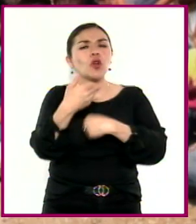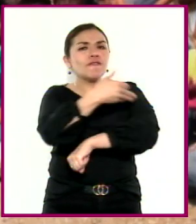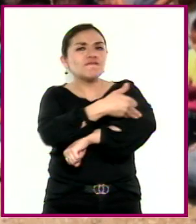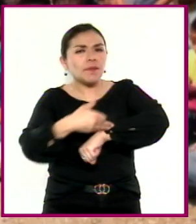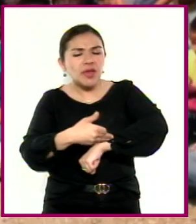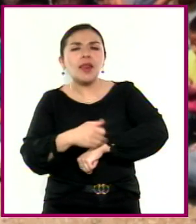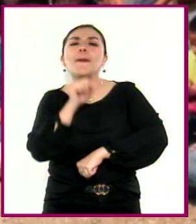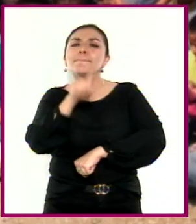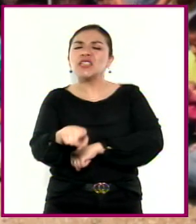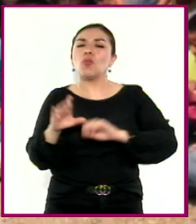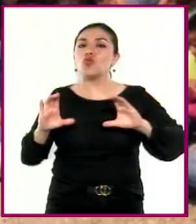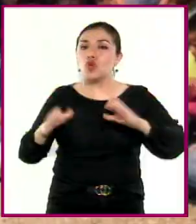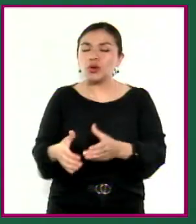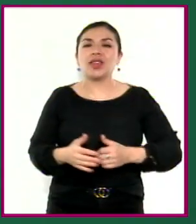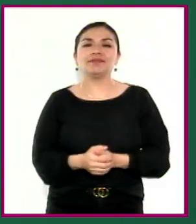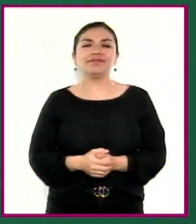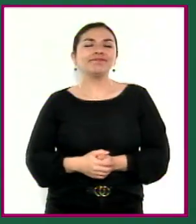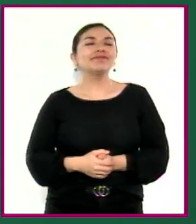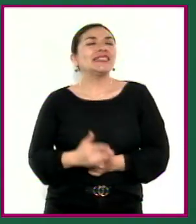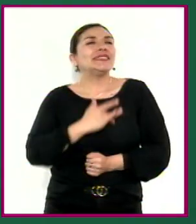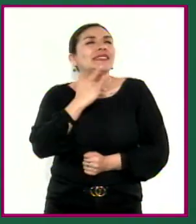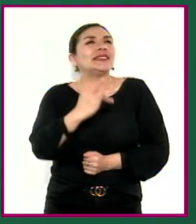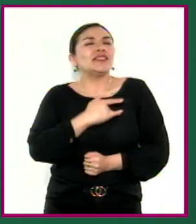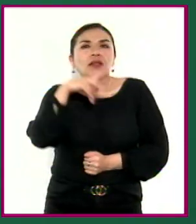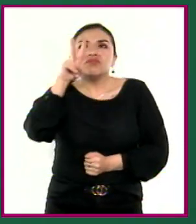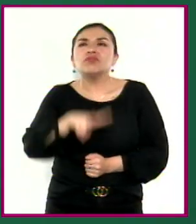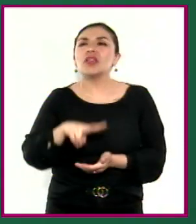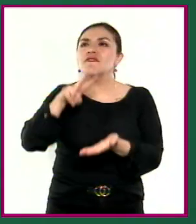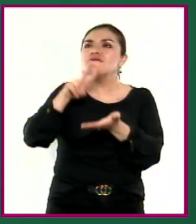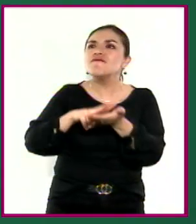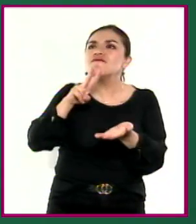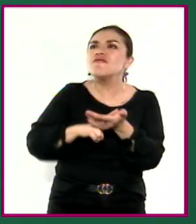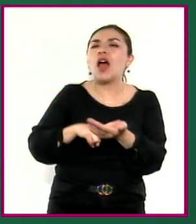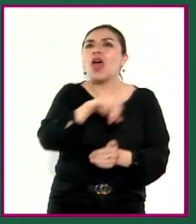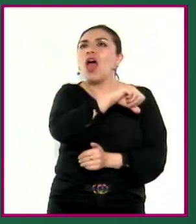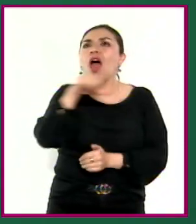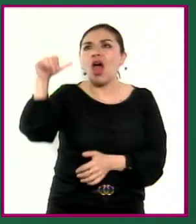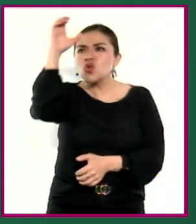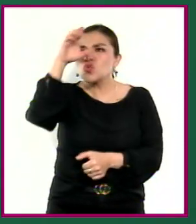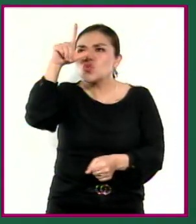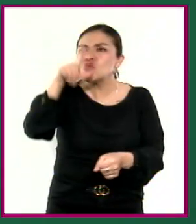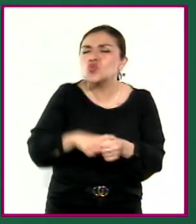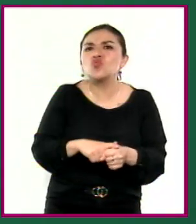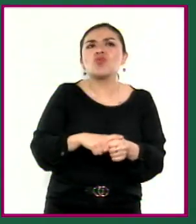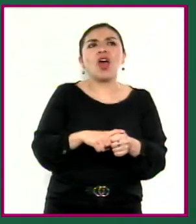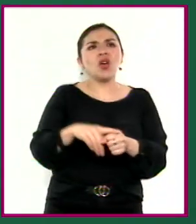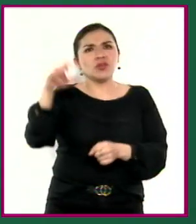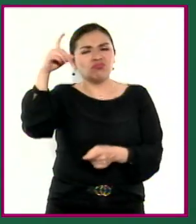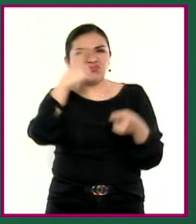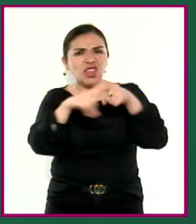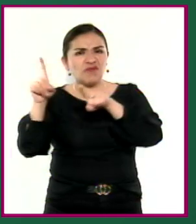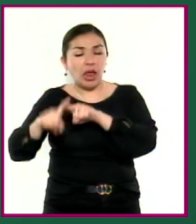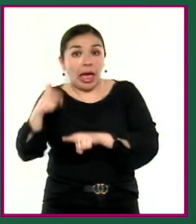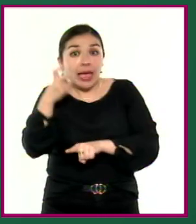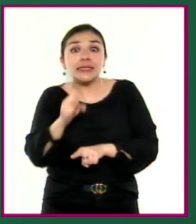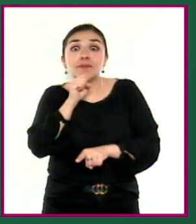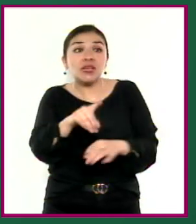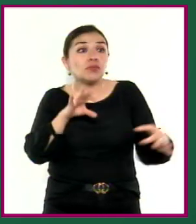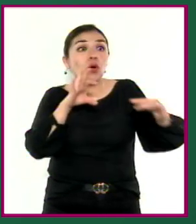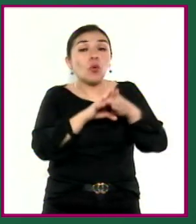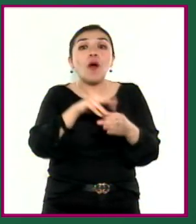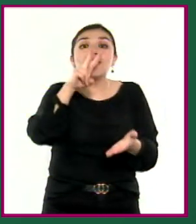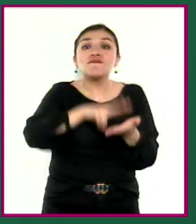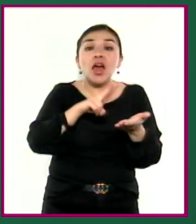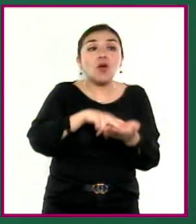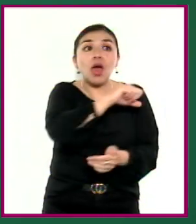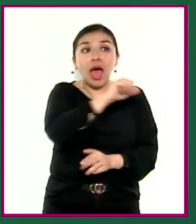familia y a una comunidad. El aprecio por los valores sociales y culturales propios está estrechamente relacionado con el respeto